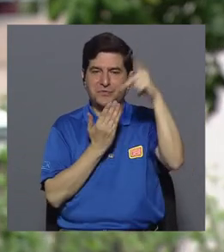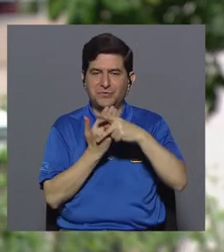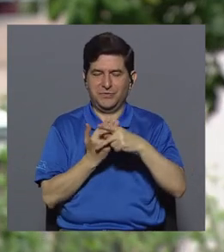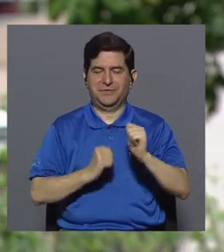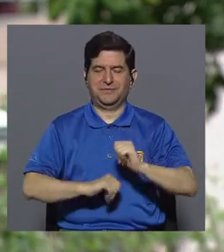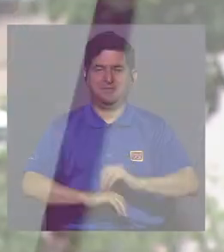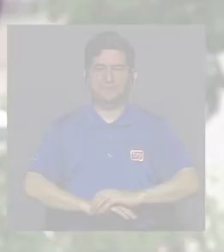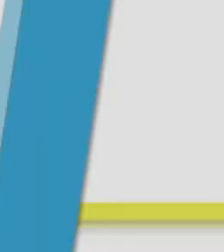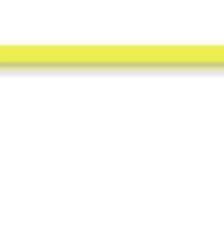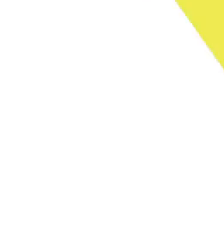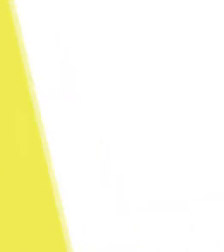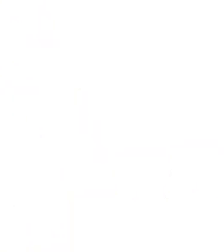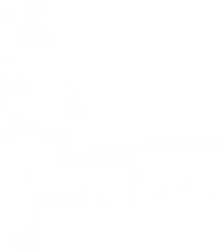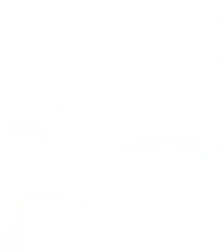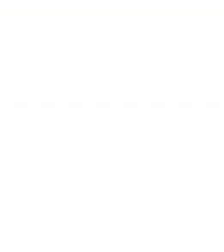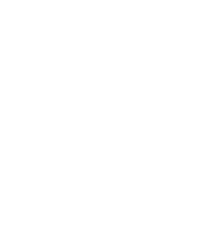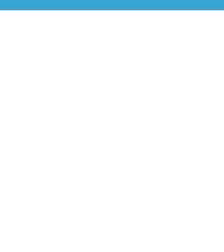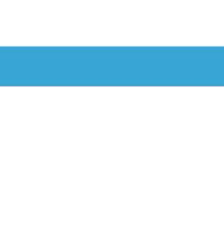próxima. Hasta pronto.